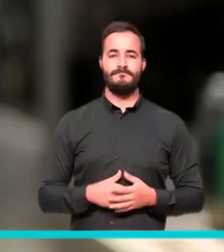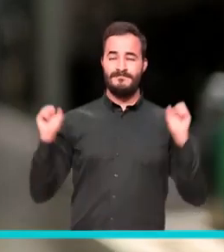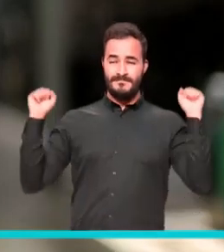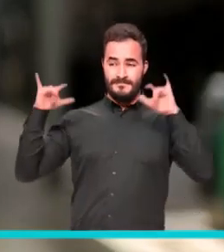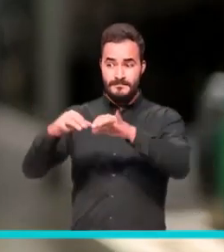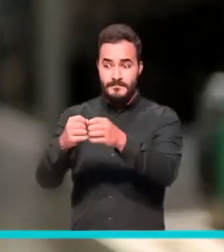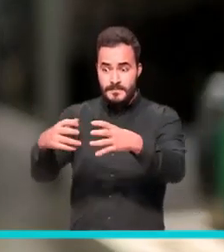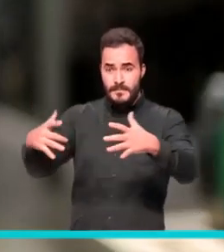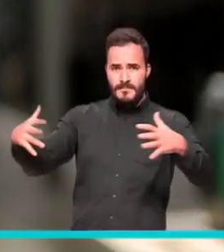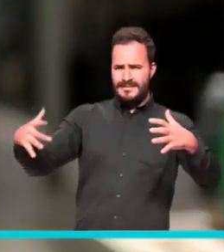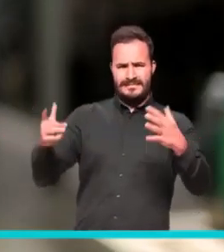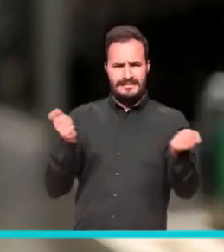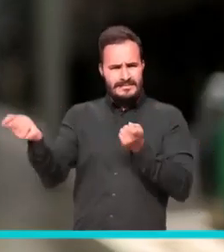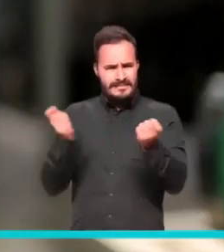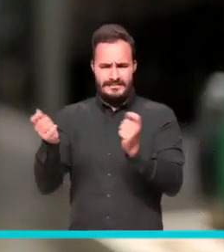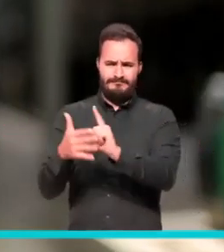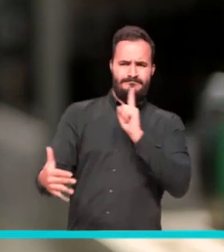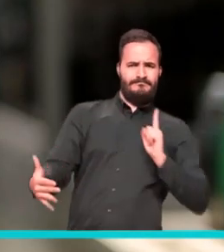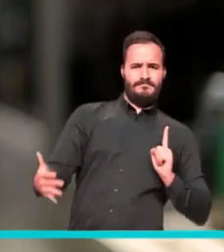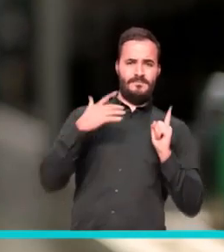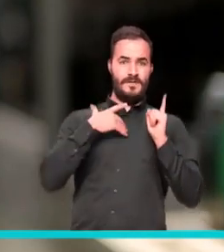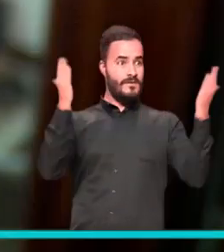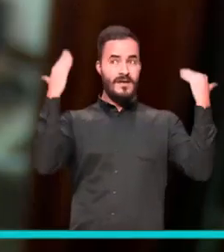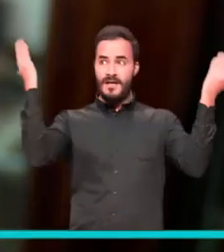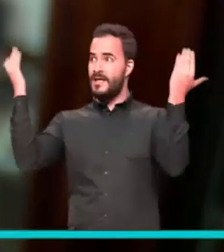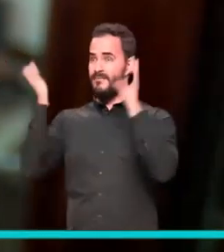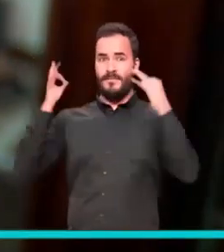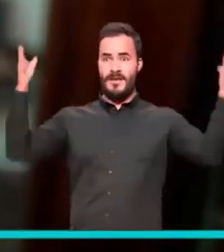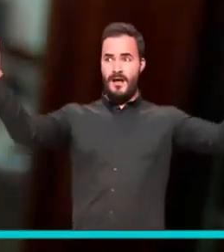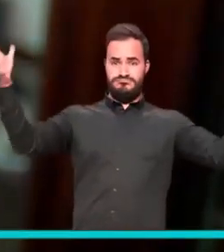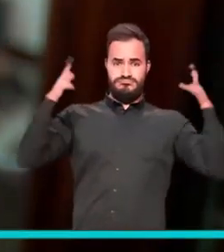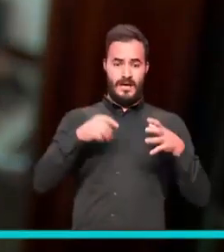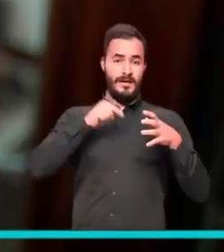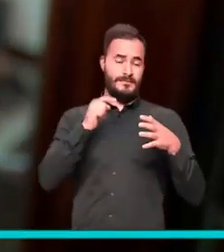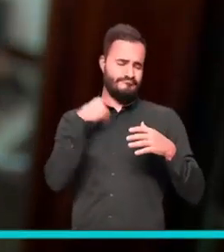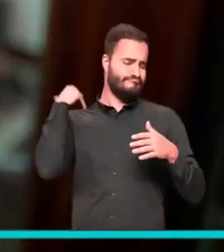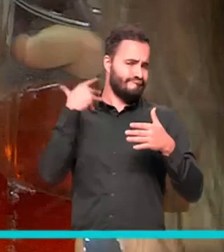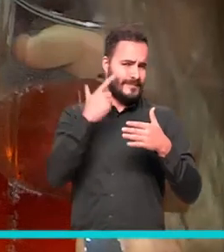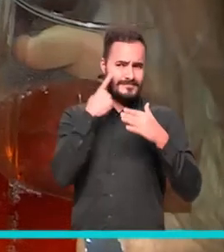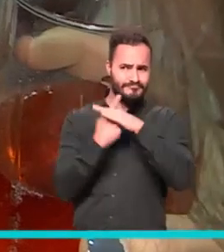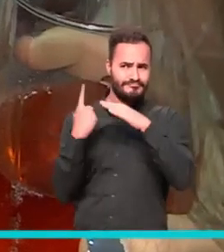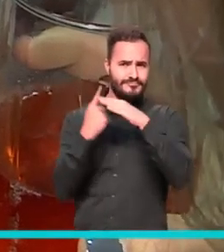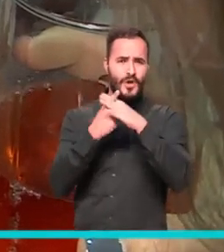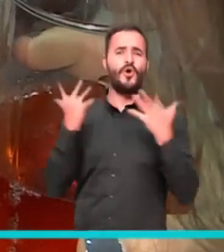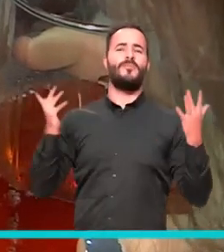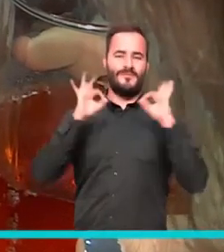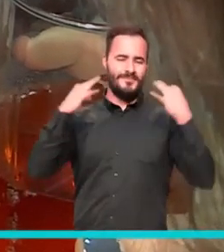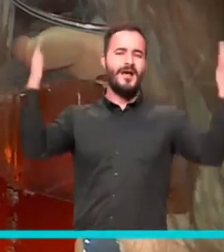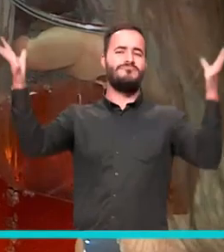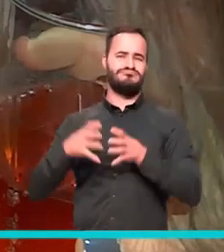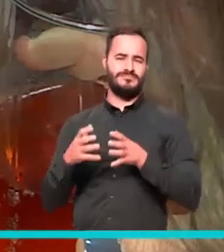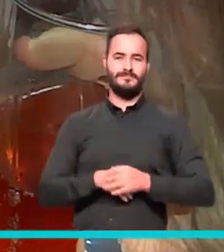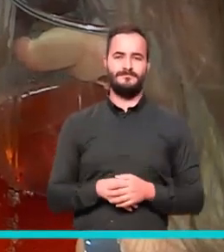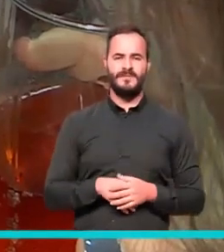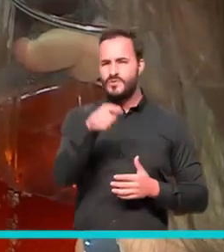Disminuyan las aglomeraciones y las reuniones familiares. Las reuniones familiares son la fuente de infección de muchas personas. No nos